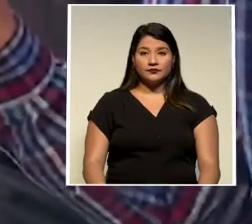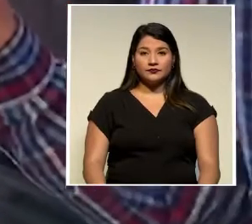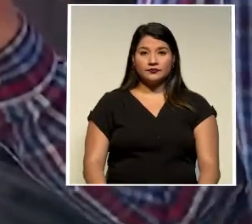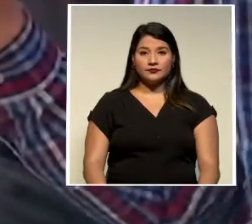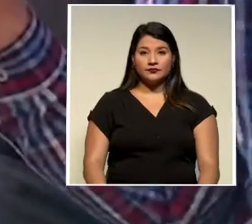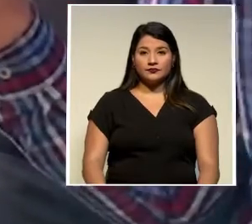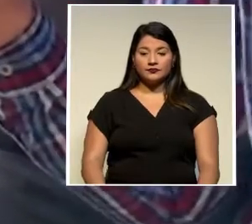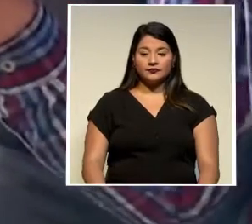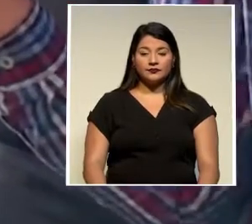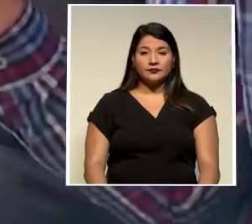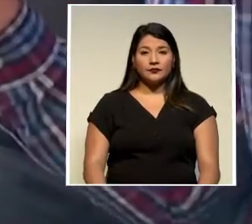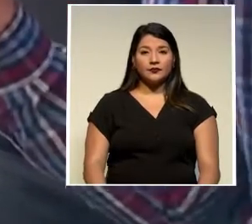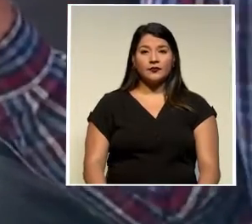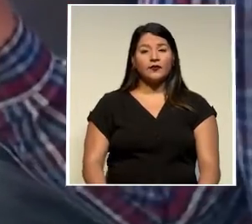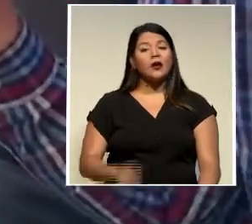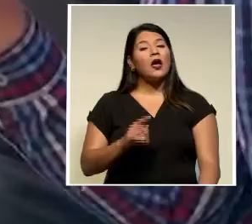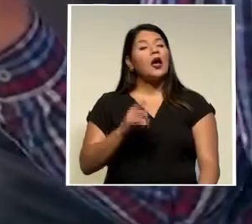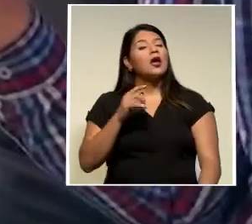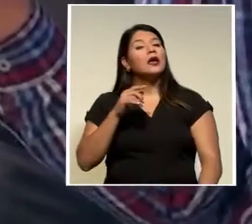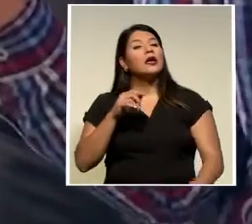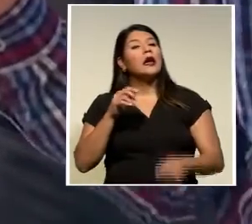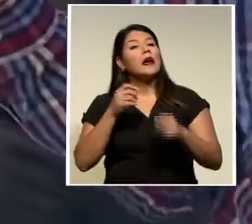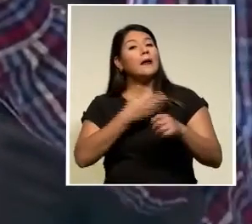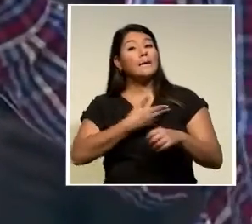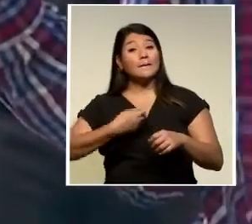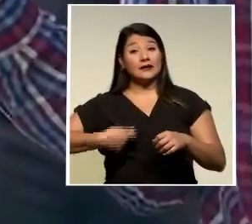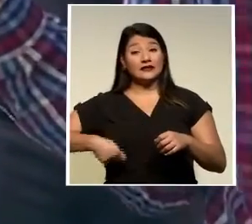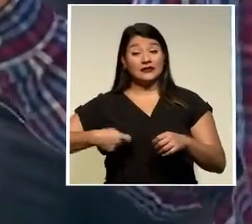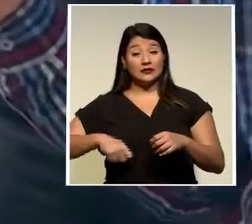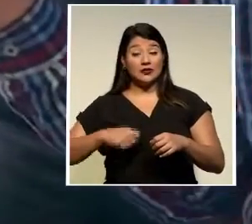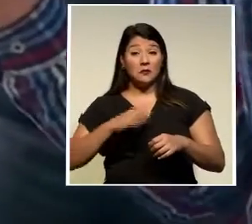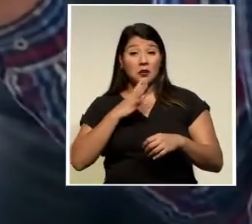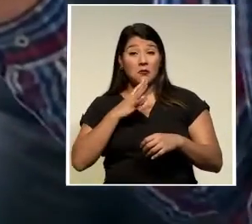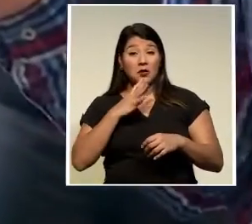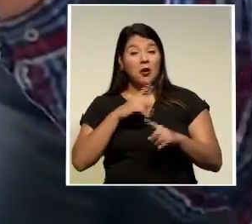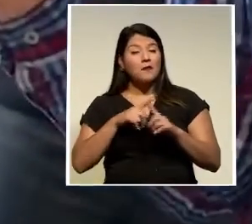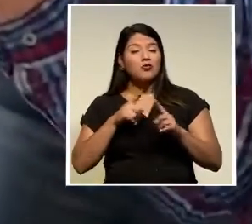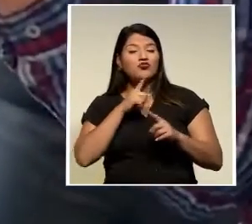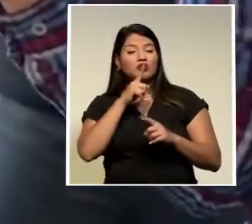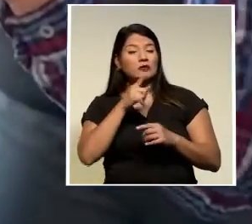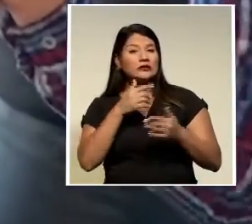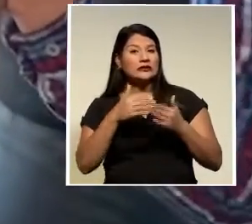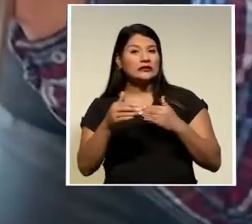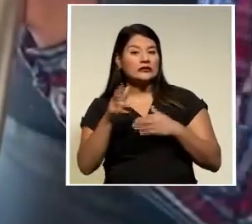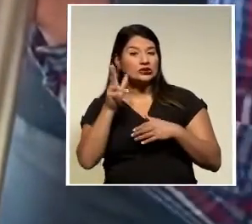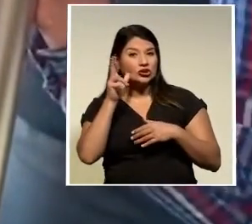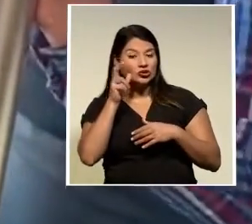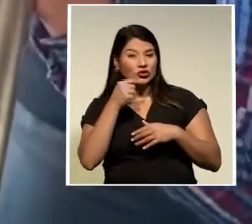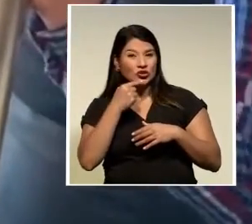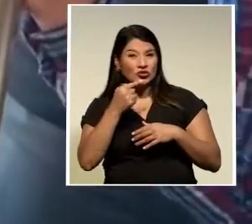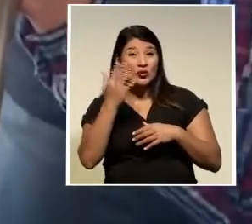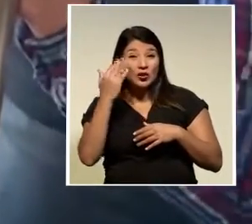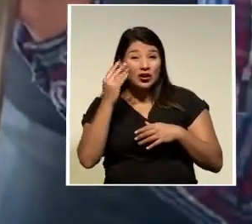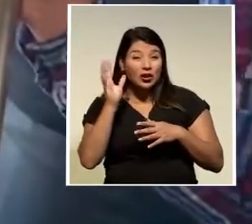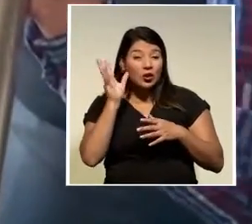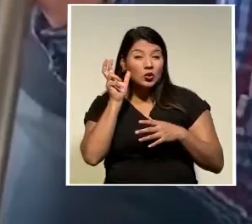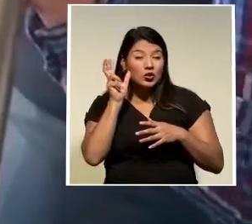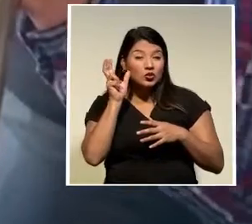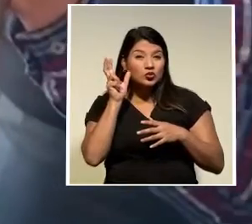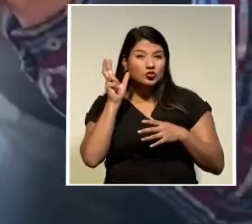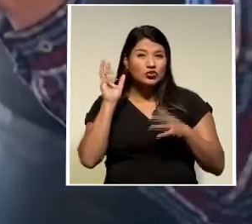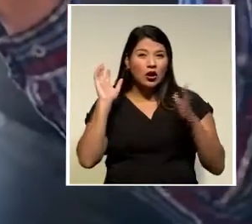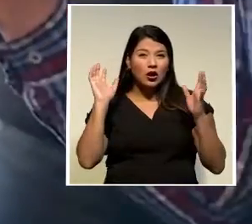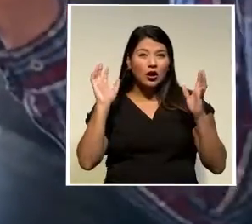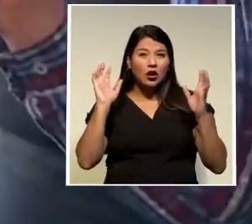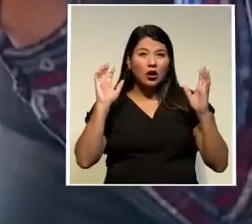participantes y daré la mano con la sectorización que al final de este mes tenemos que estar girando ya los contratos de